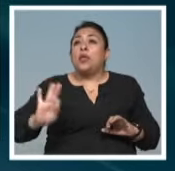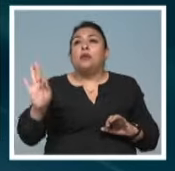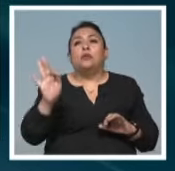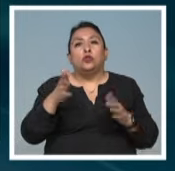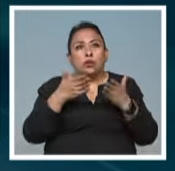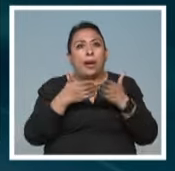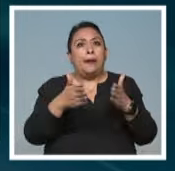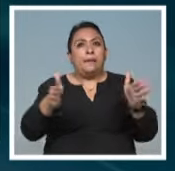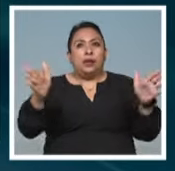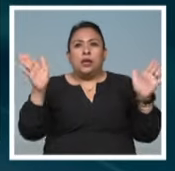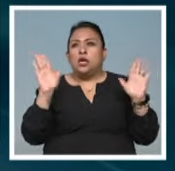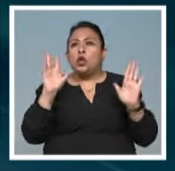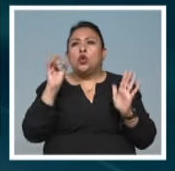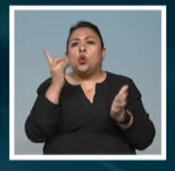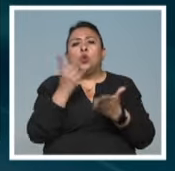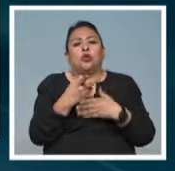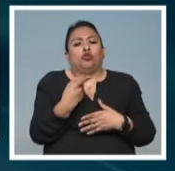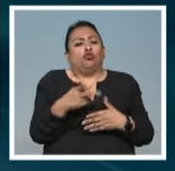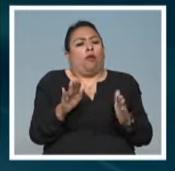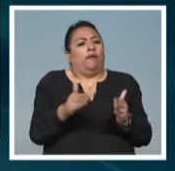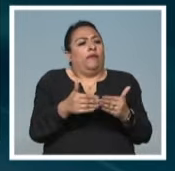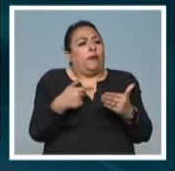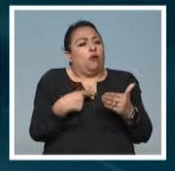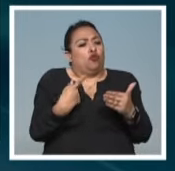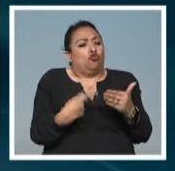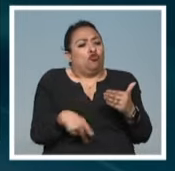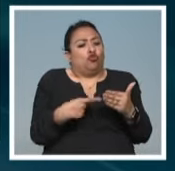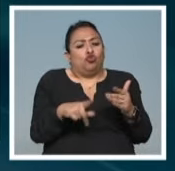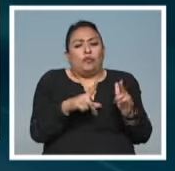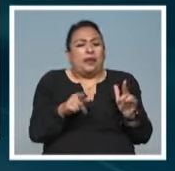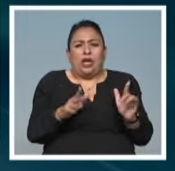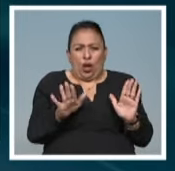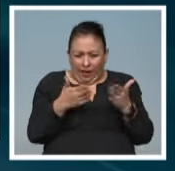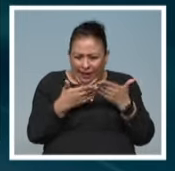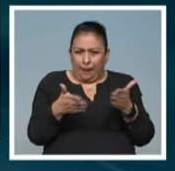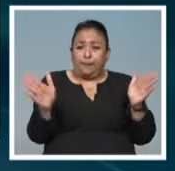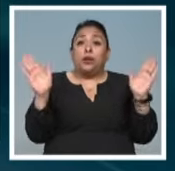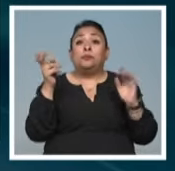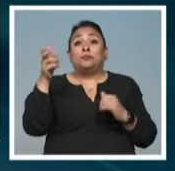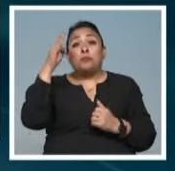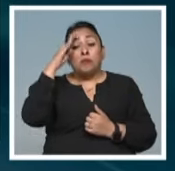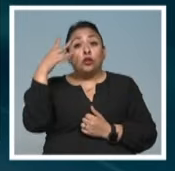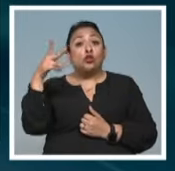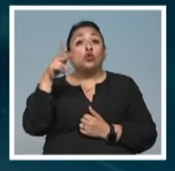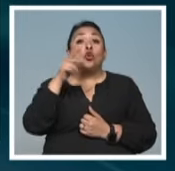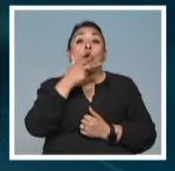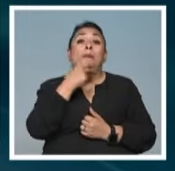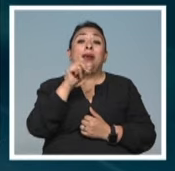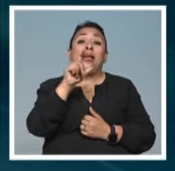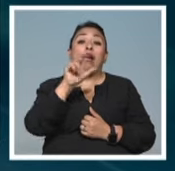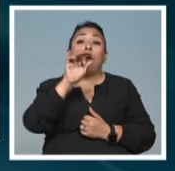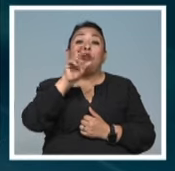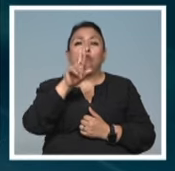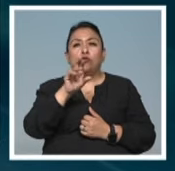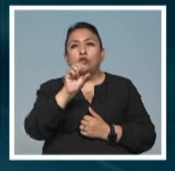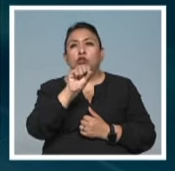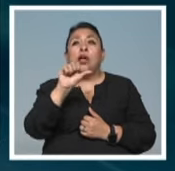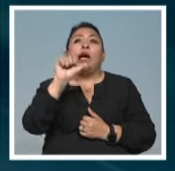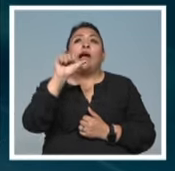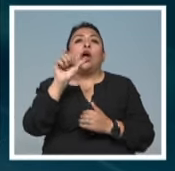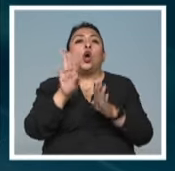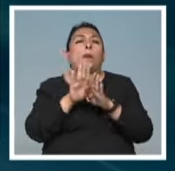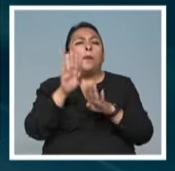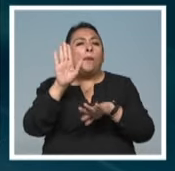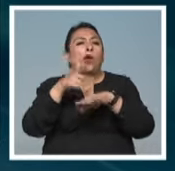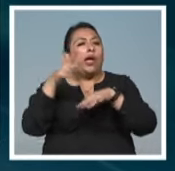amplios, no nada más que un nacionalismo cerrado. Y yo creo que ese pensar de Alfonso Reyes viene a partir del exilio.